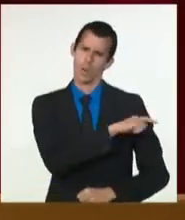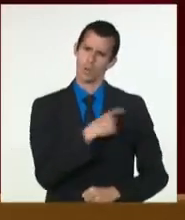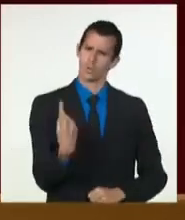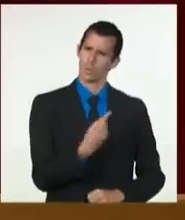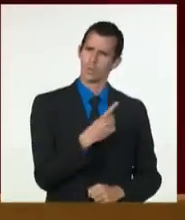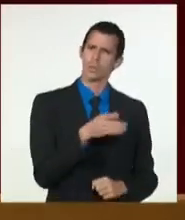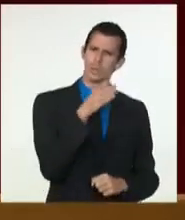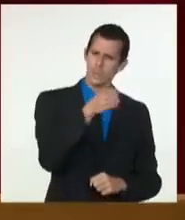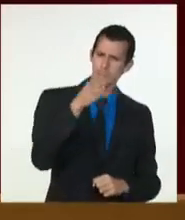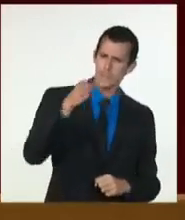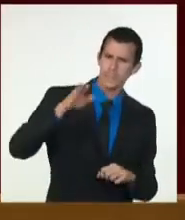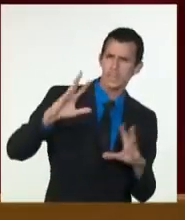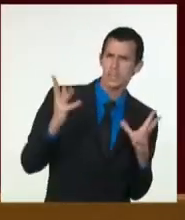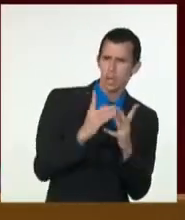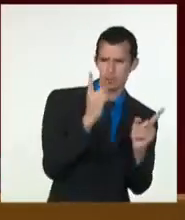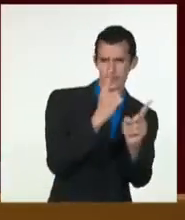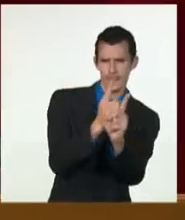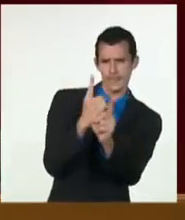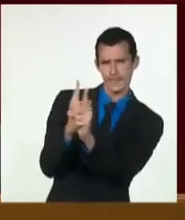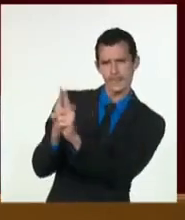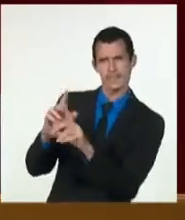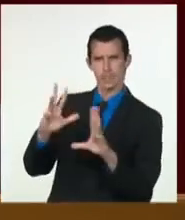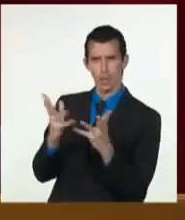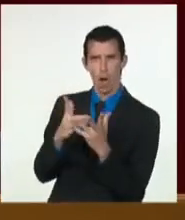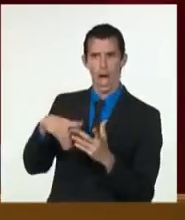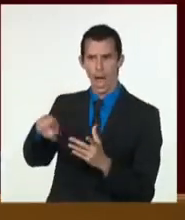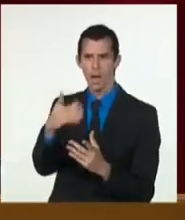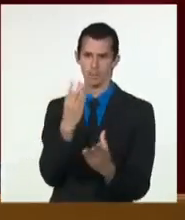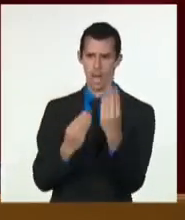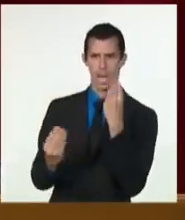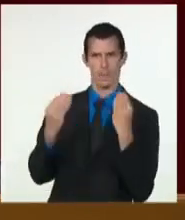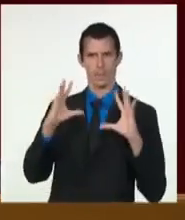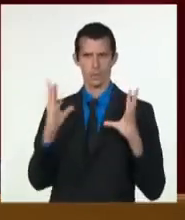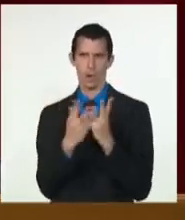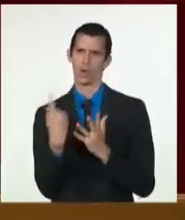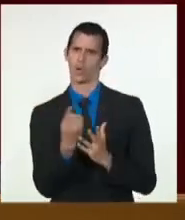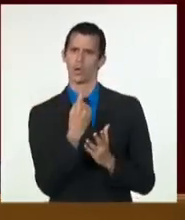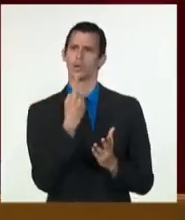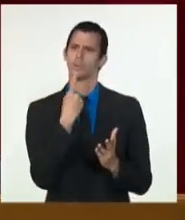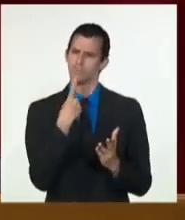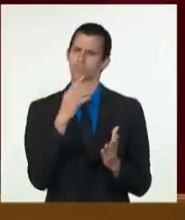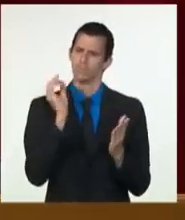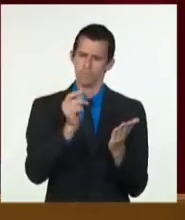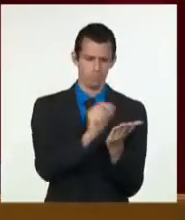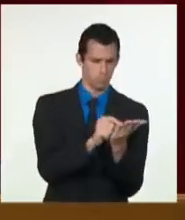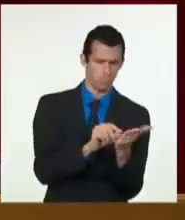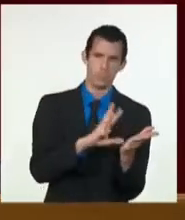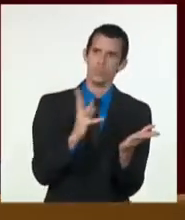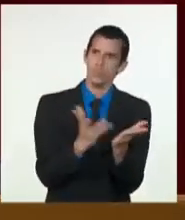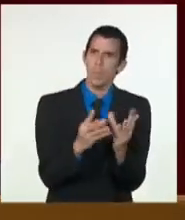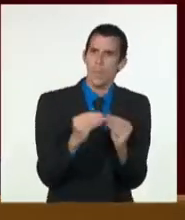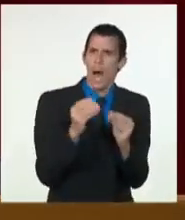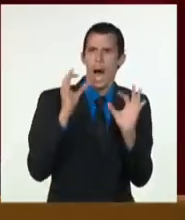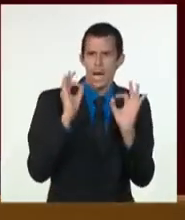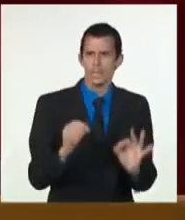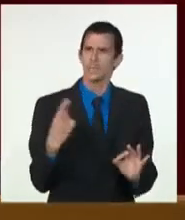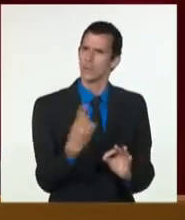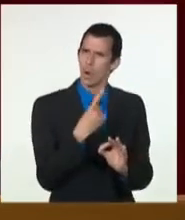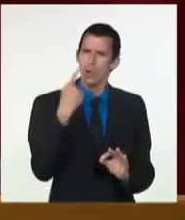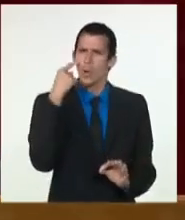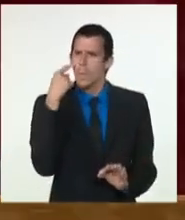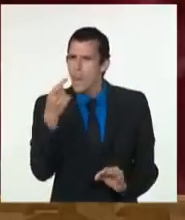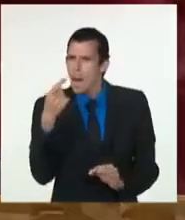rurales, han sido la prueba de lo que significa trabajar con el oído pegado a la tierra. Una